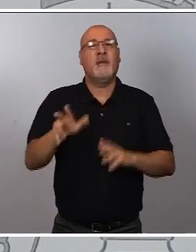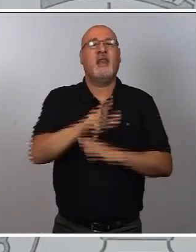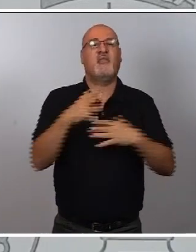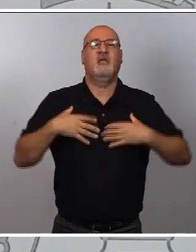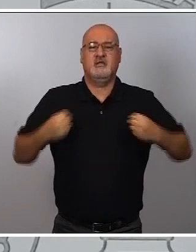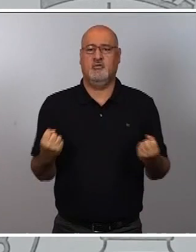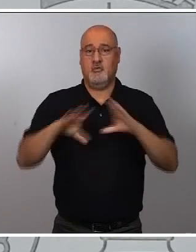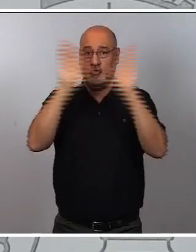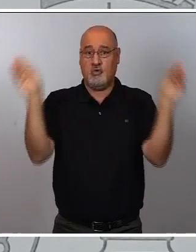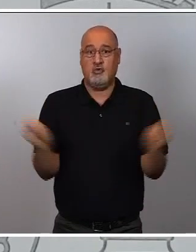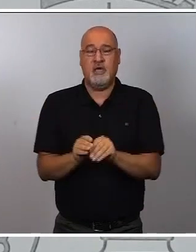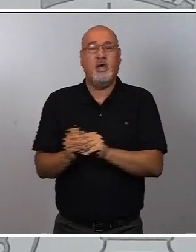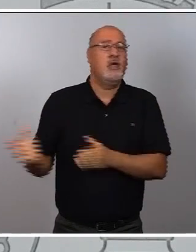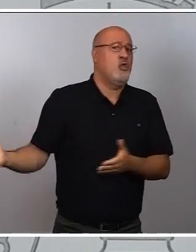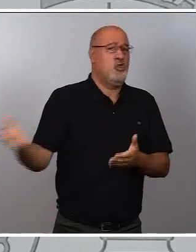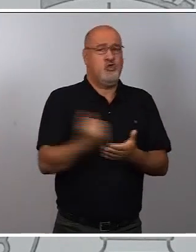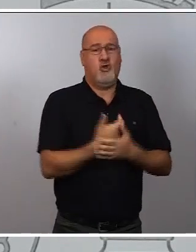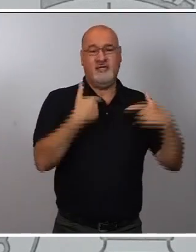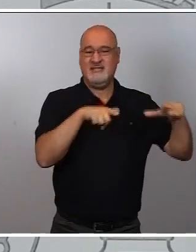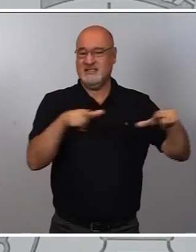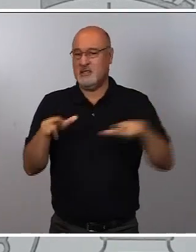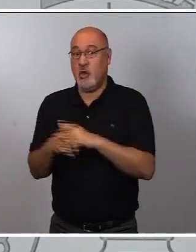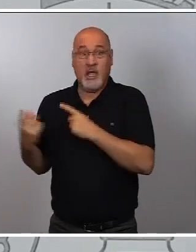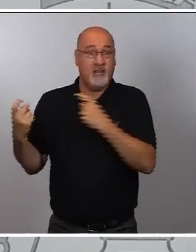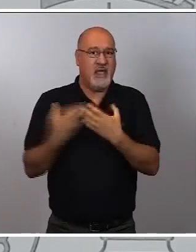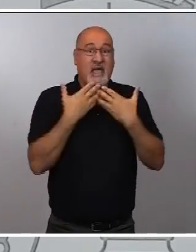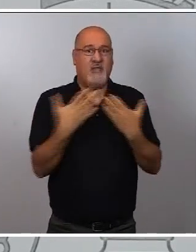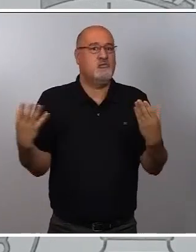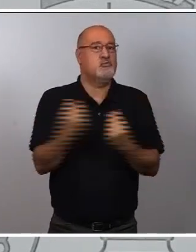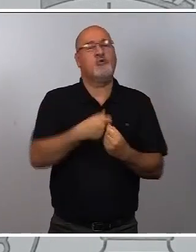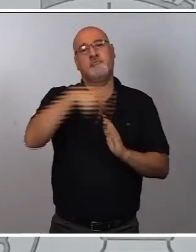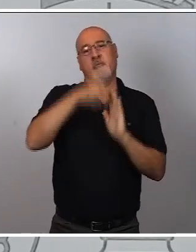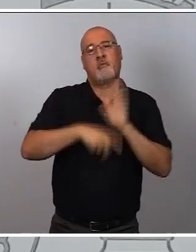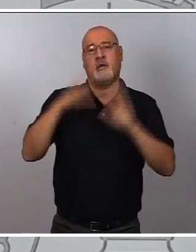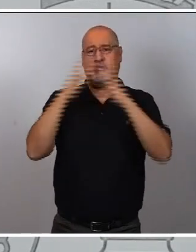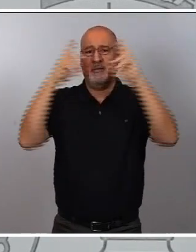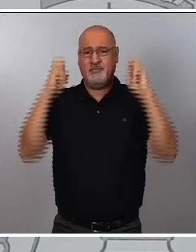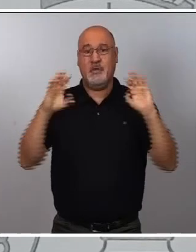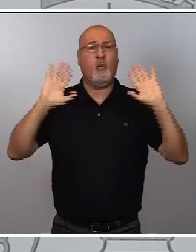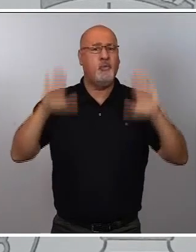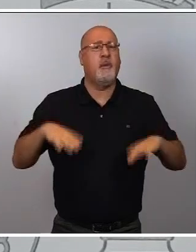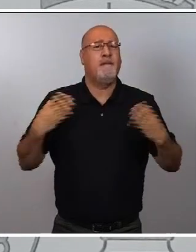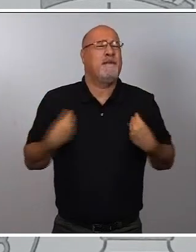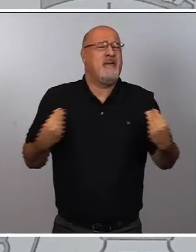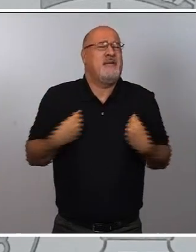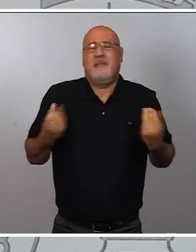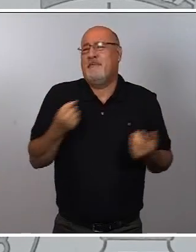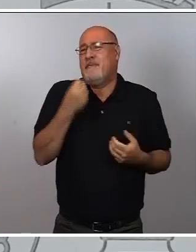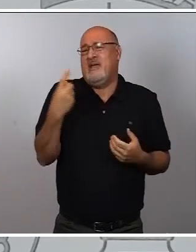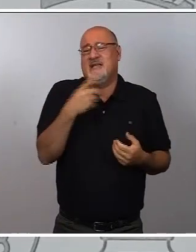conjunto y de todos los sectores esenciales, las medidas de confinamiento salvaron cientos de miles de vidas.